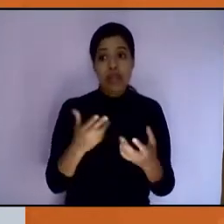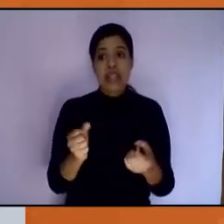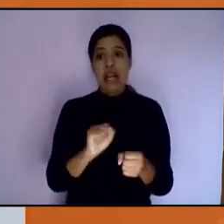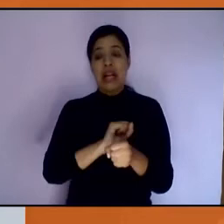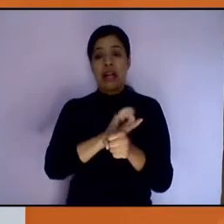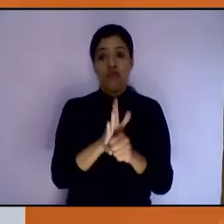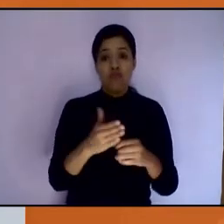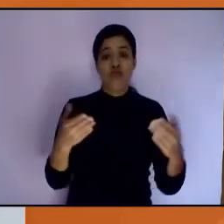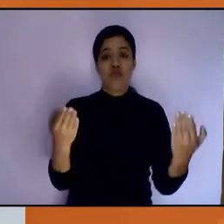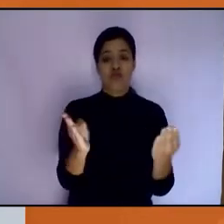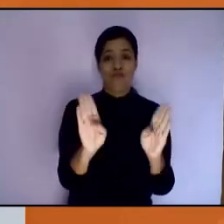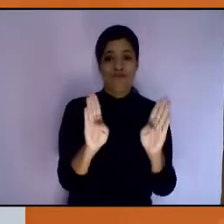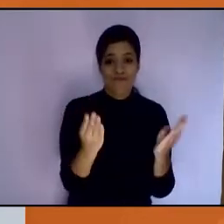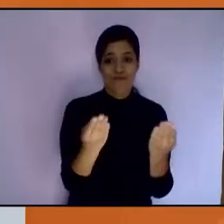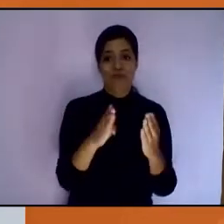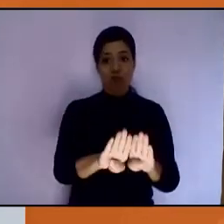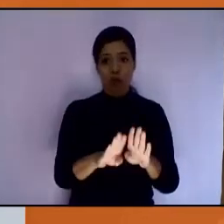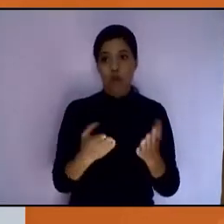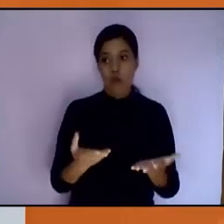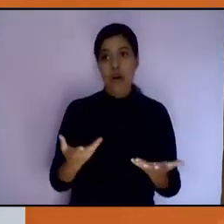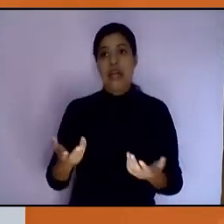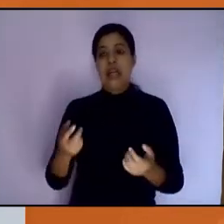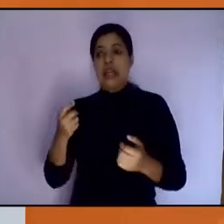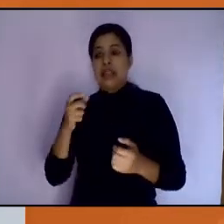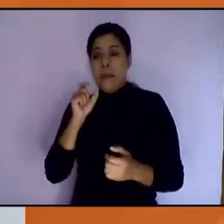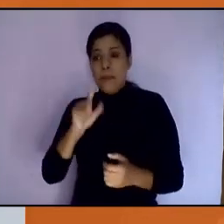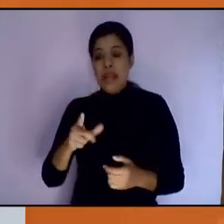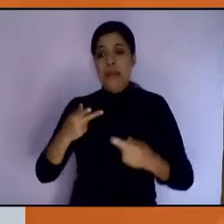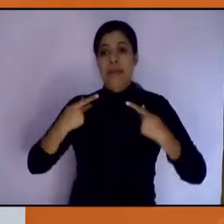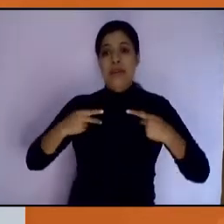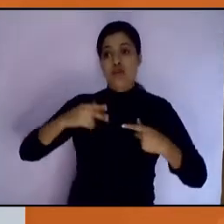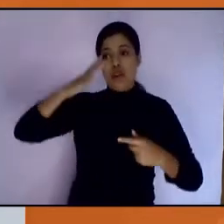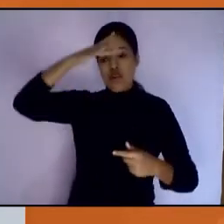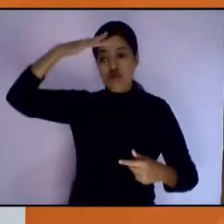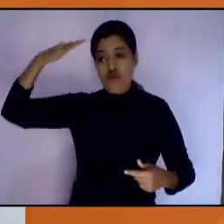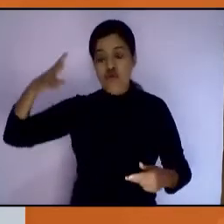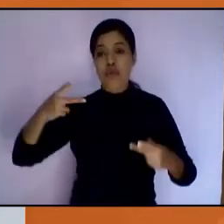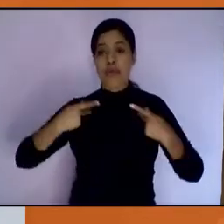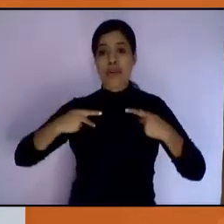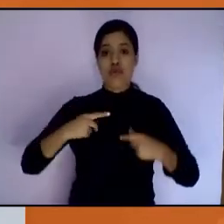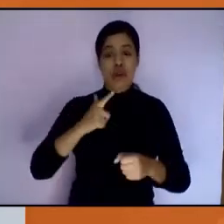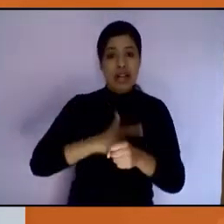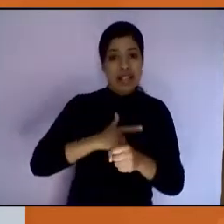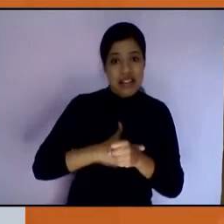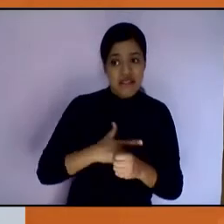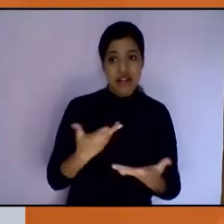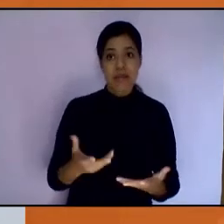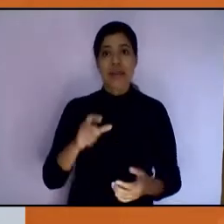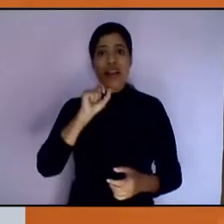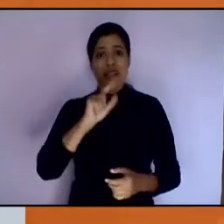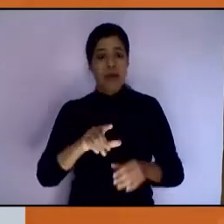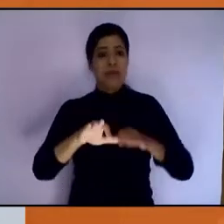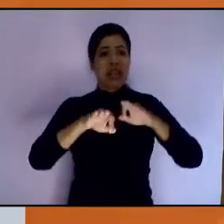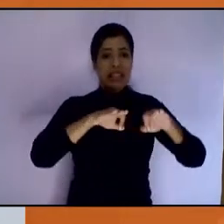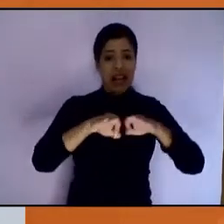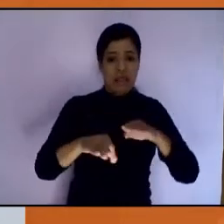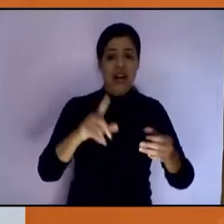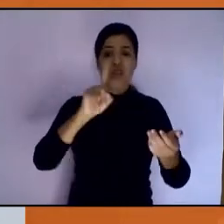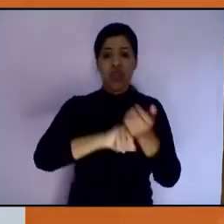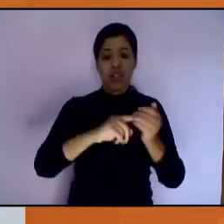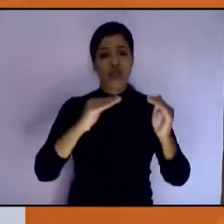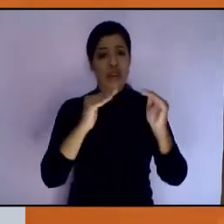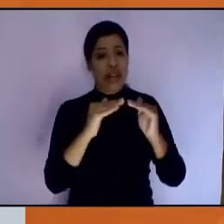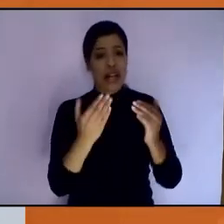de COVID que permanecen y se recuperan en sus hogares. En este marco, el trabajo doméstico no remunerado y de cuidados es una de las